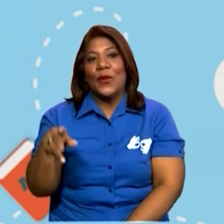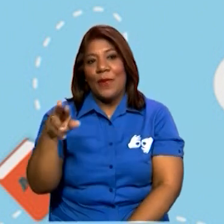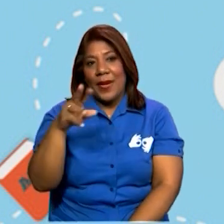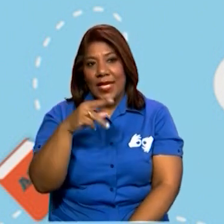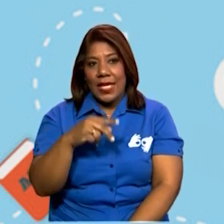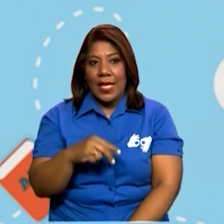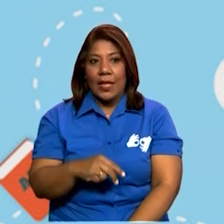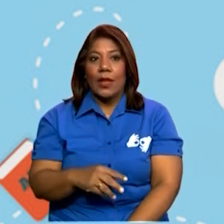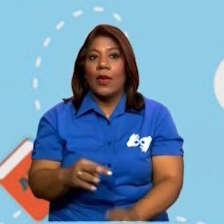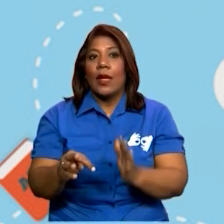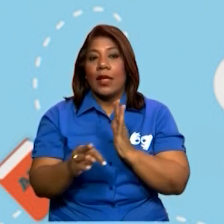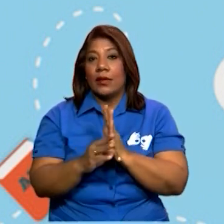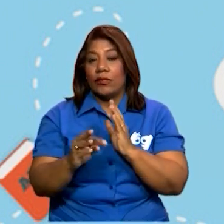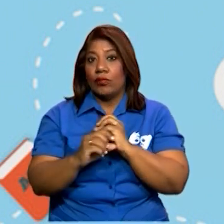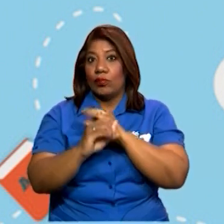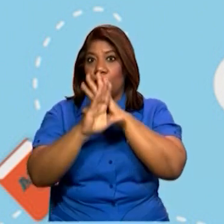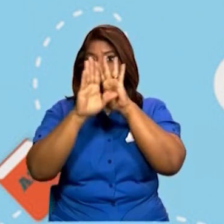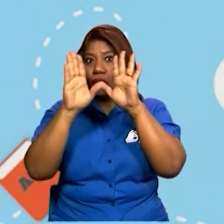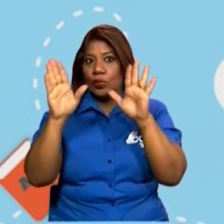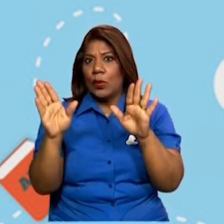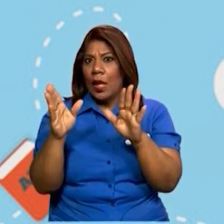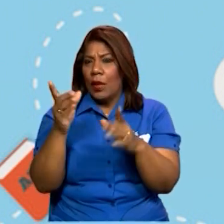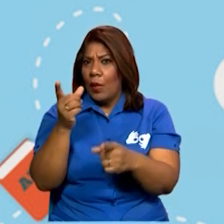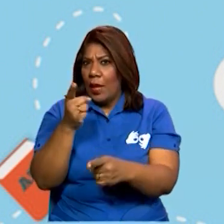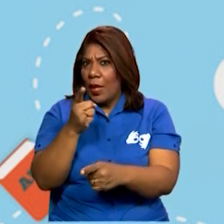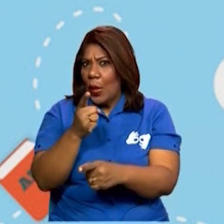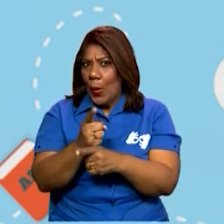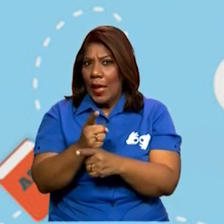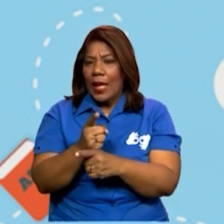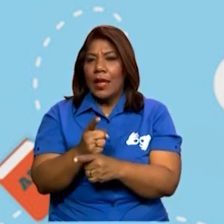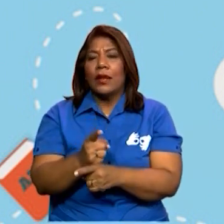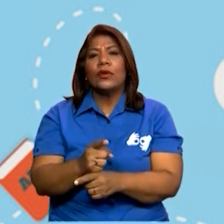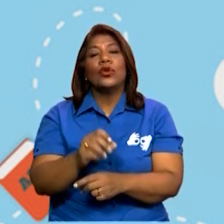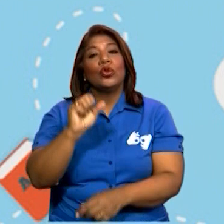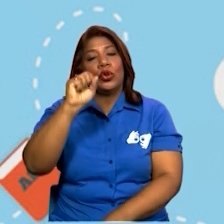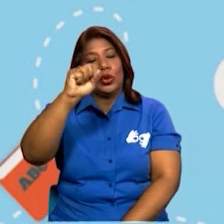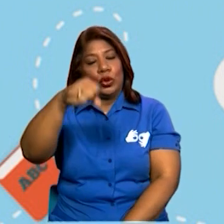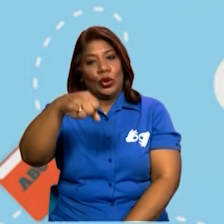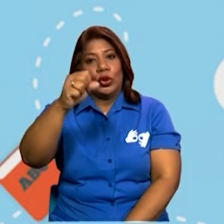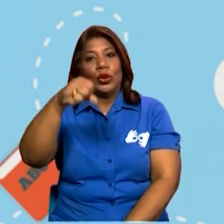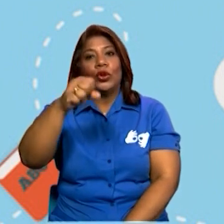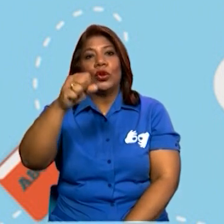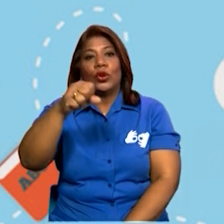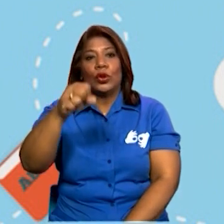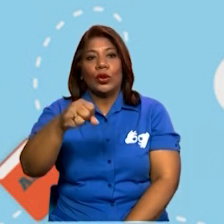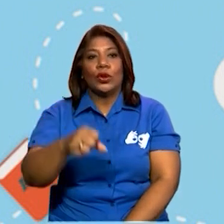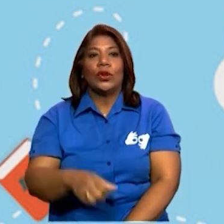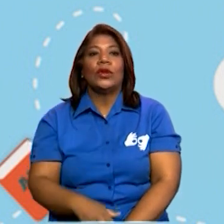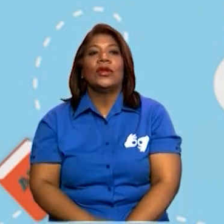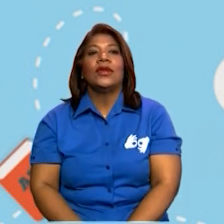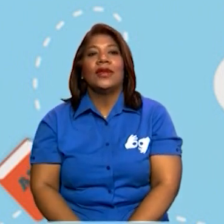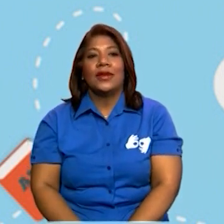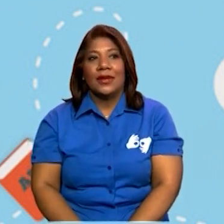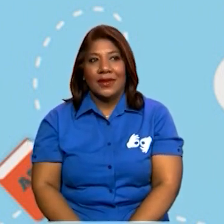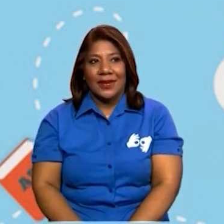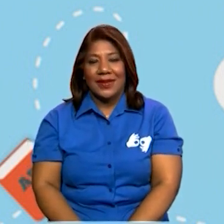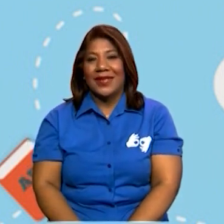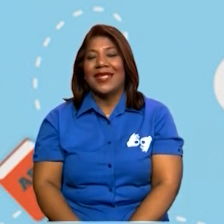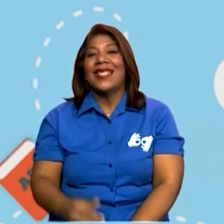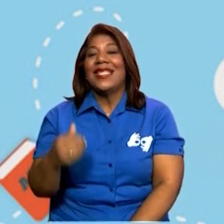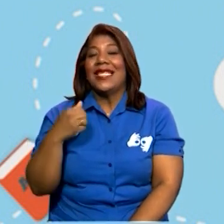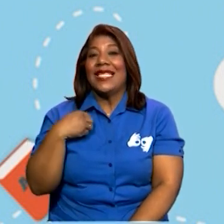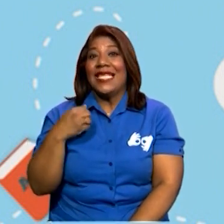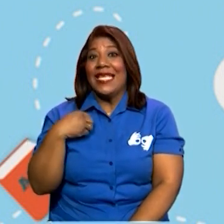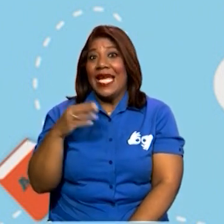¿El texto es claro y adecuado al motivo y persona? Sí. Muy bien. Excelente.